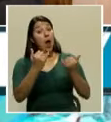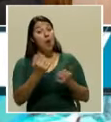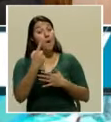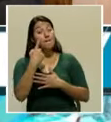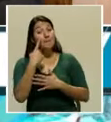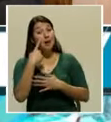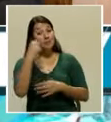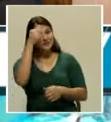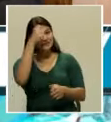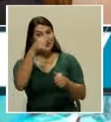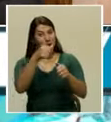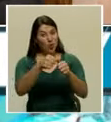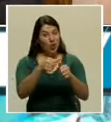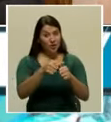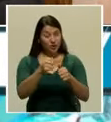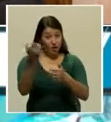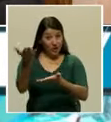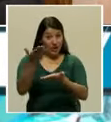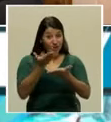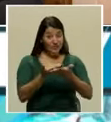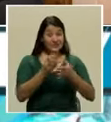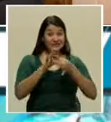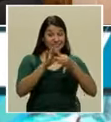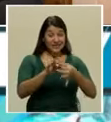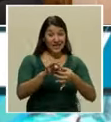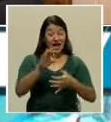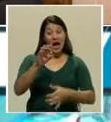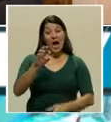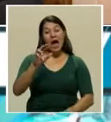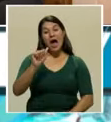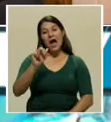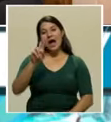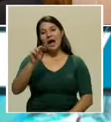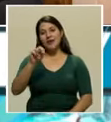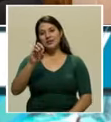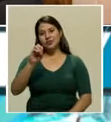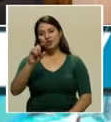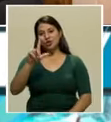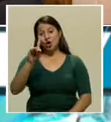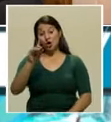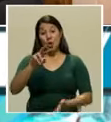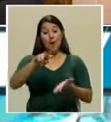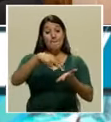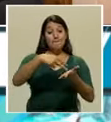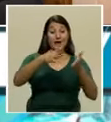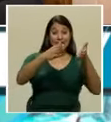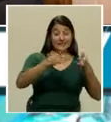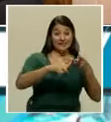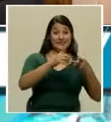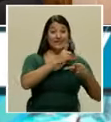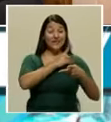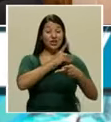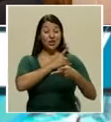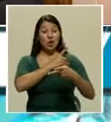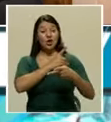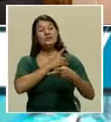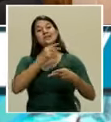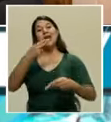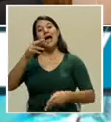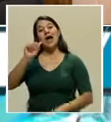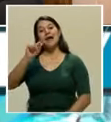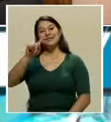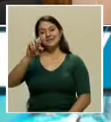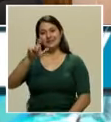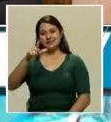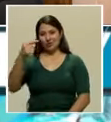el recuerdo que nos ofrece de don Arnoldo, la bailarina y directora de danza universitaria, Geisel González.